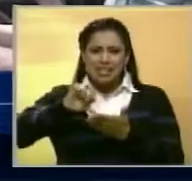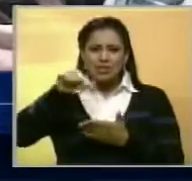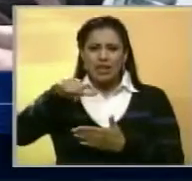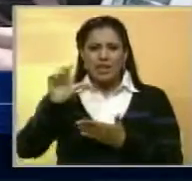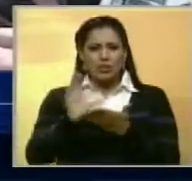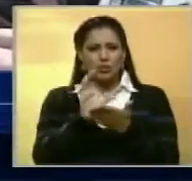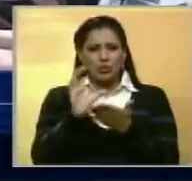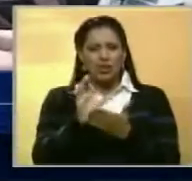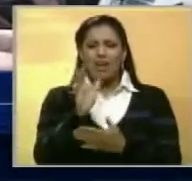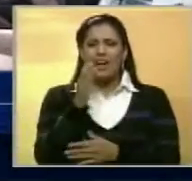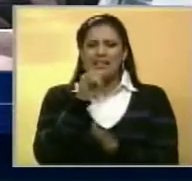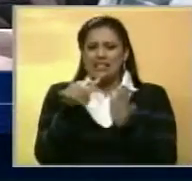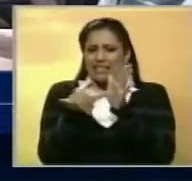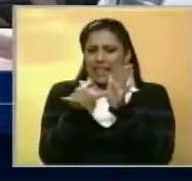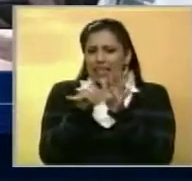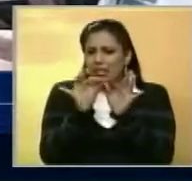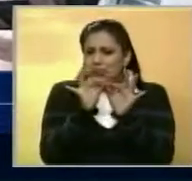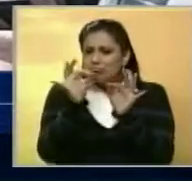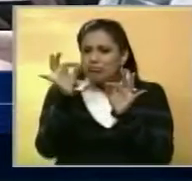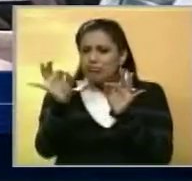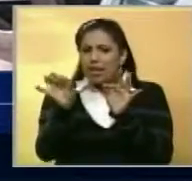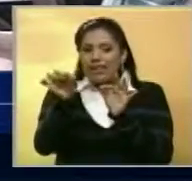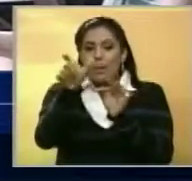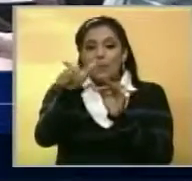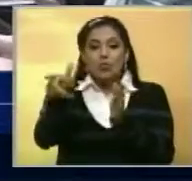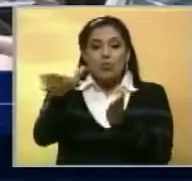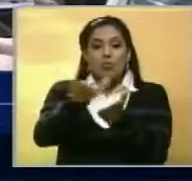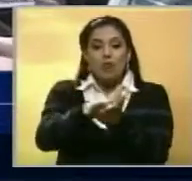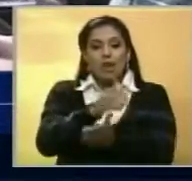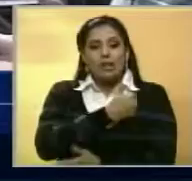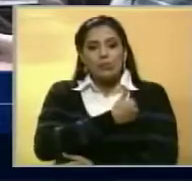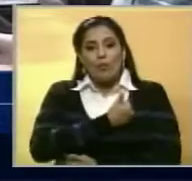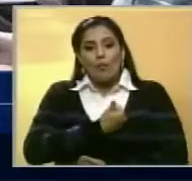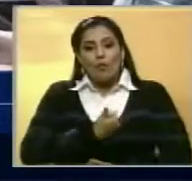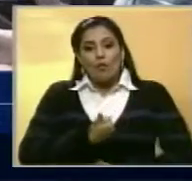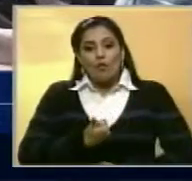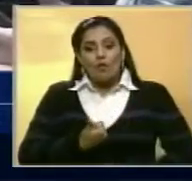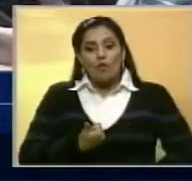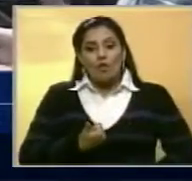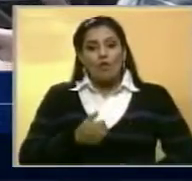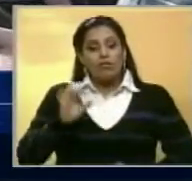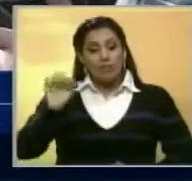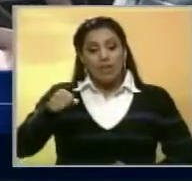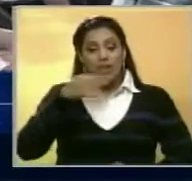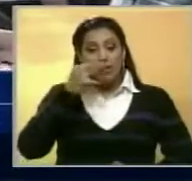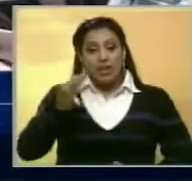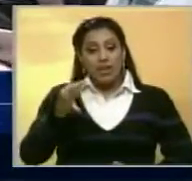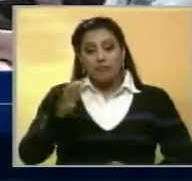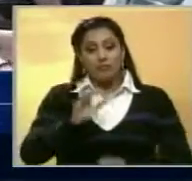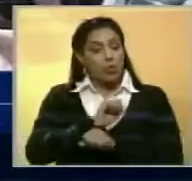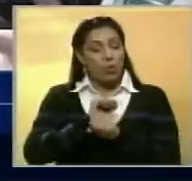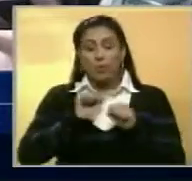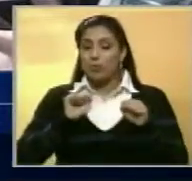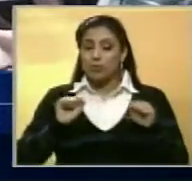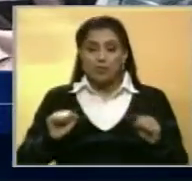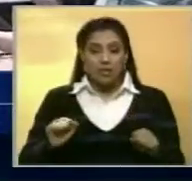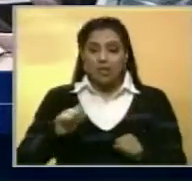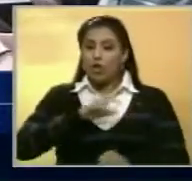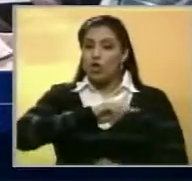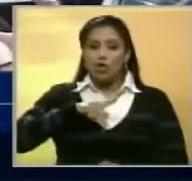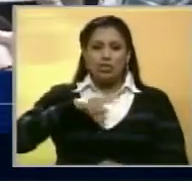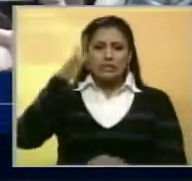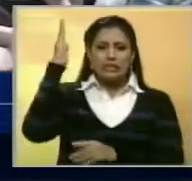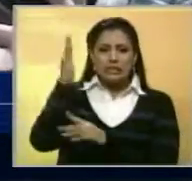ciudad y a unos metros de aquí se está muriendo la gente de antes. Pero es verdad, no es posible que sigamos